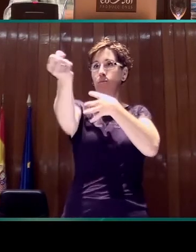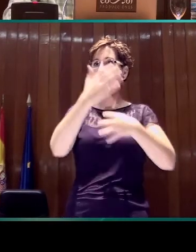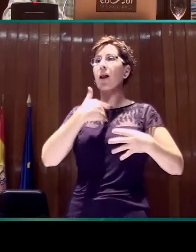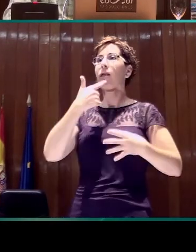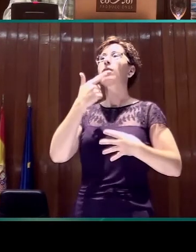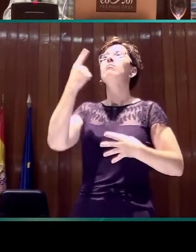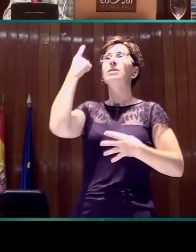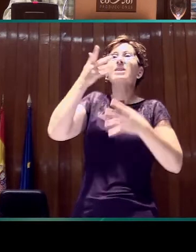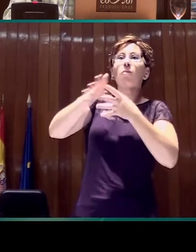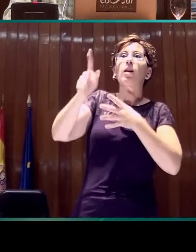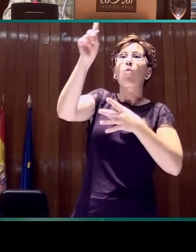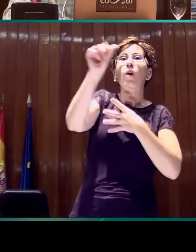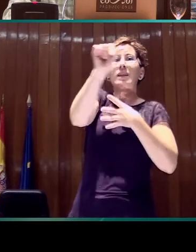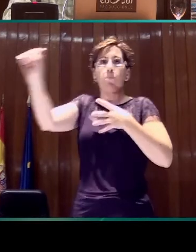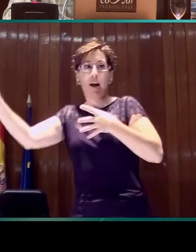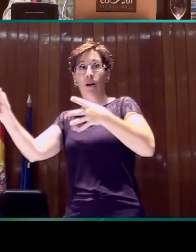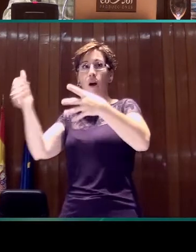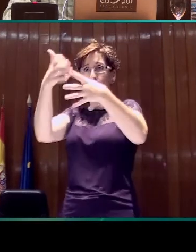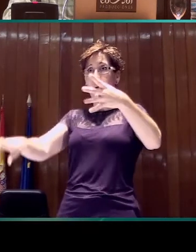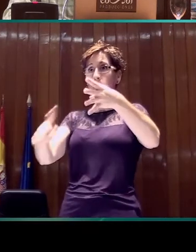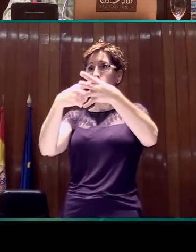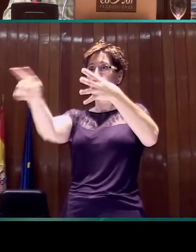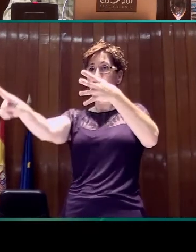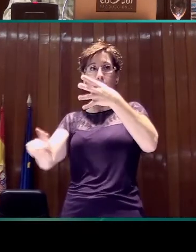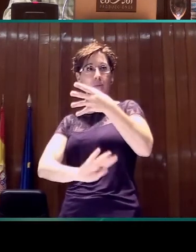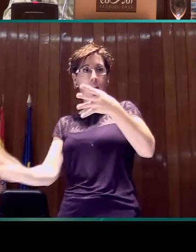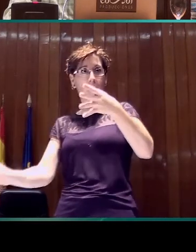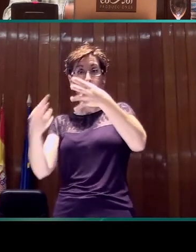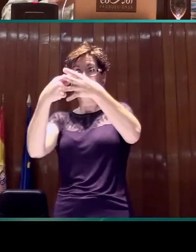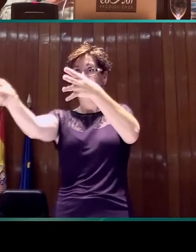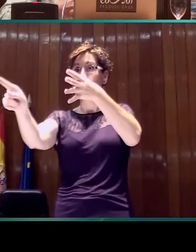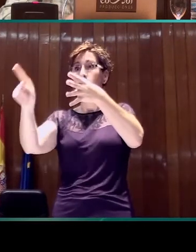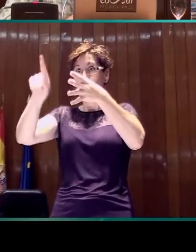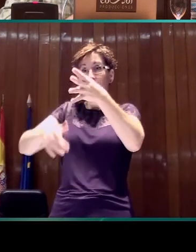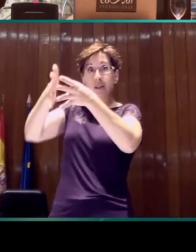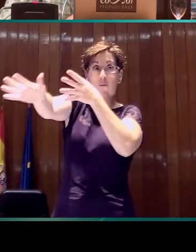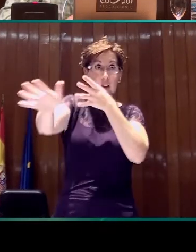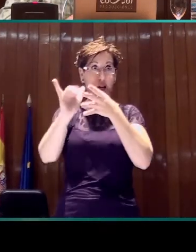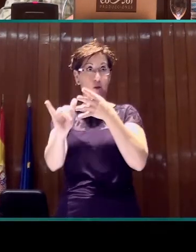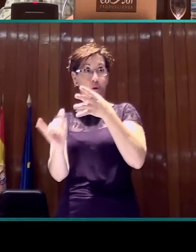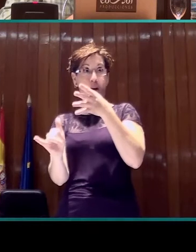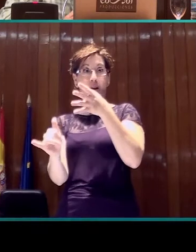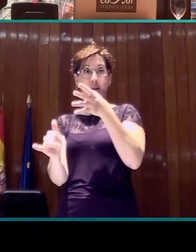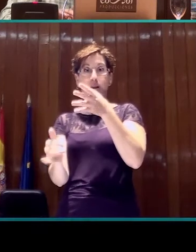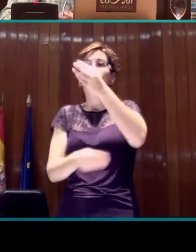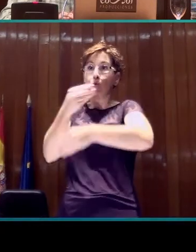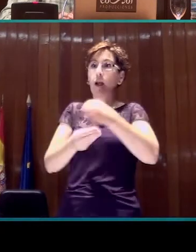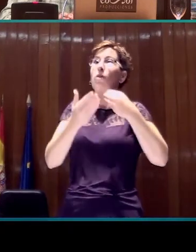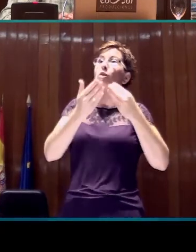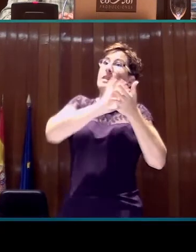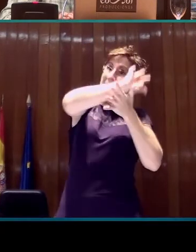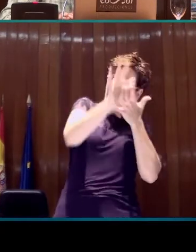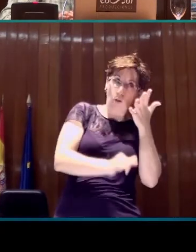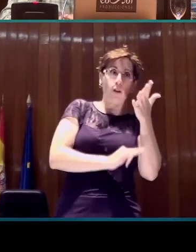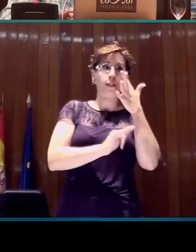toda la semana. En un tipo de iconicidad diagramática que sugiere, que también daría mucho juego para reflexionar y poder